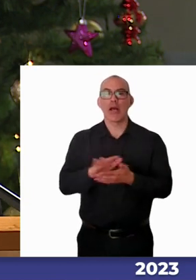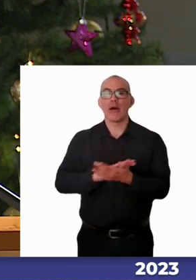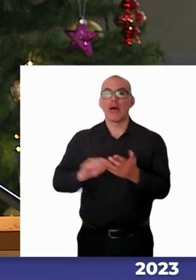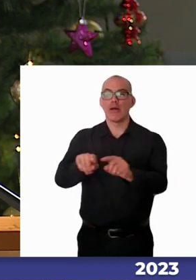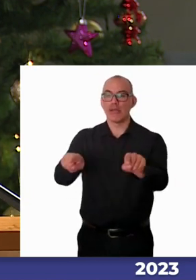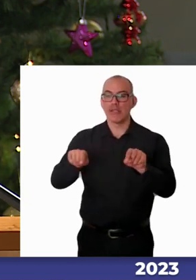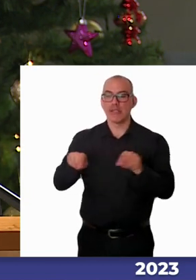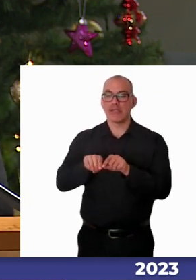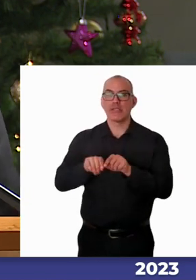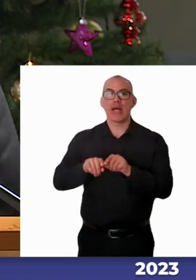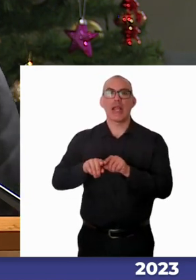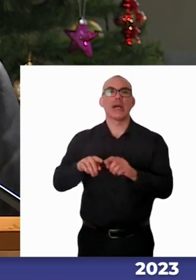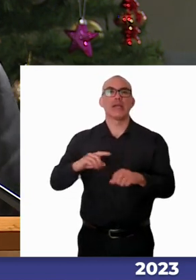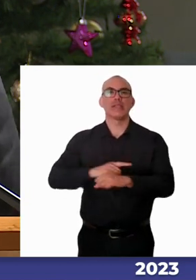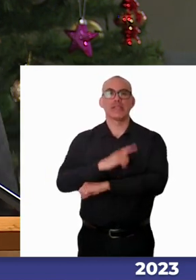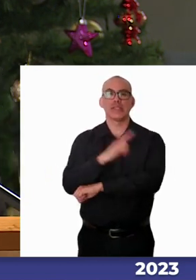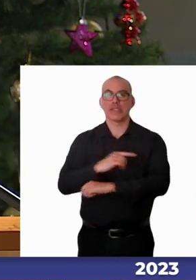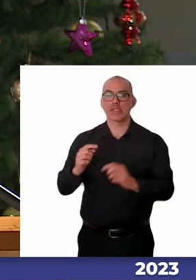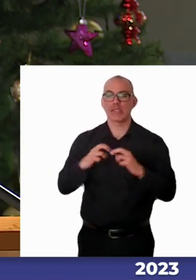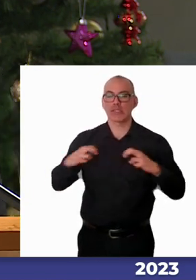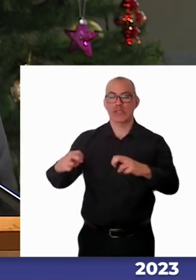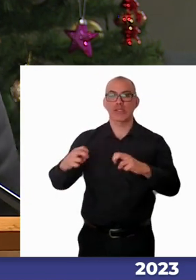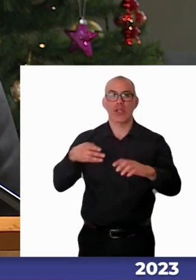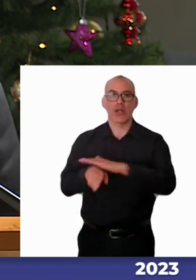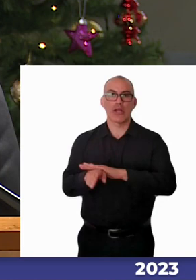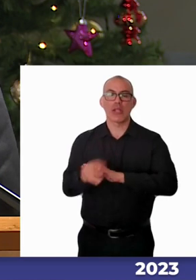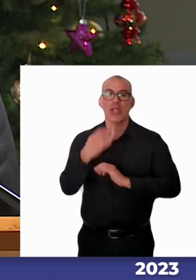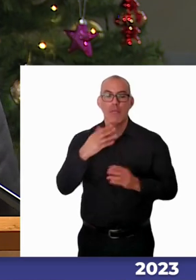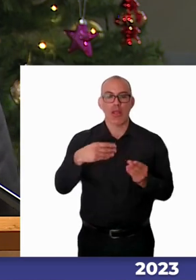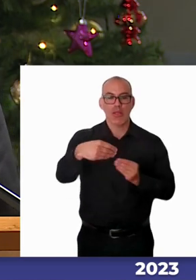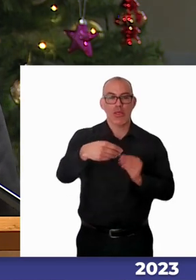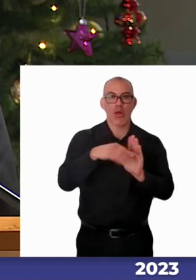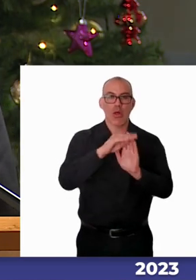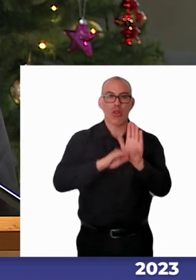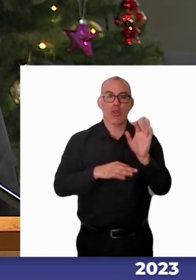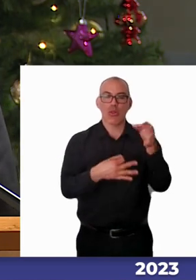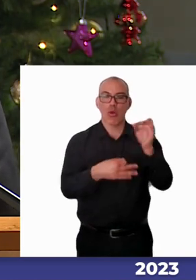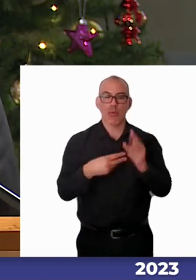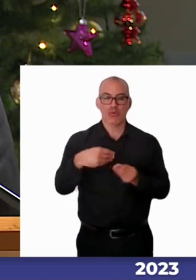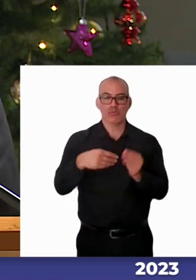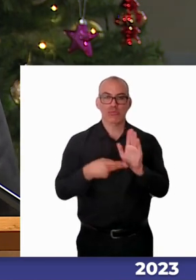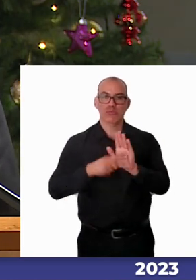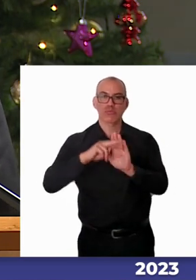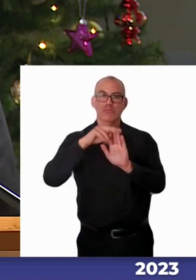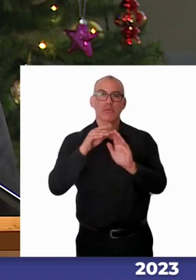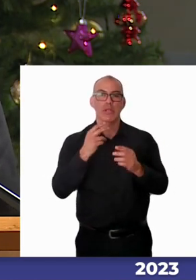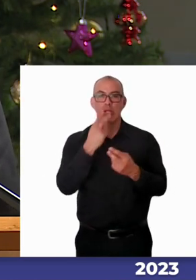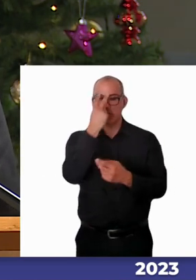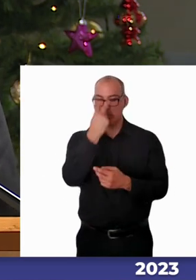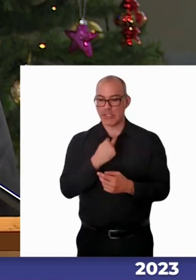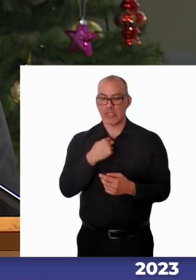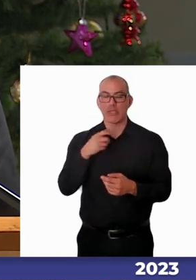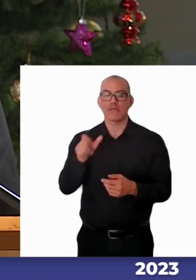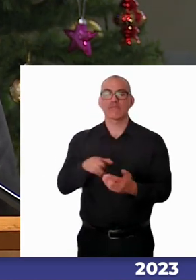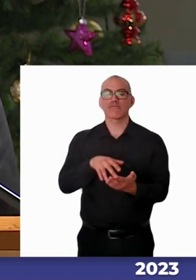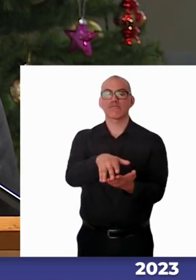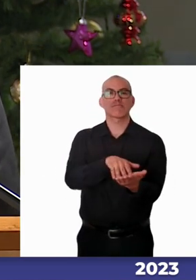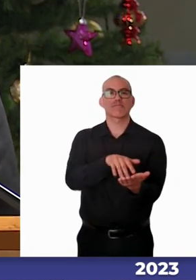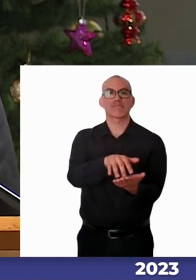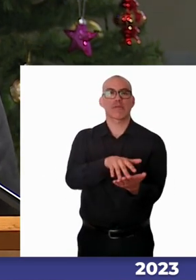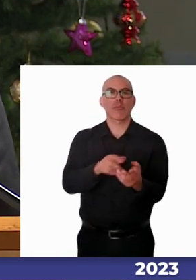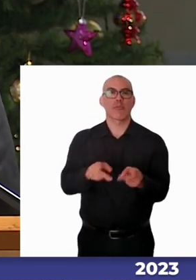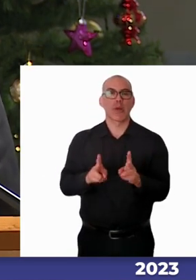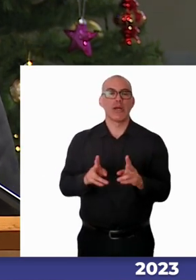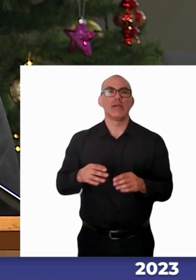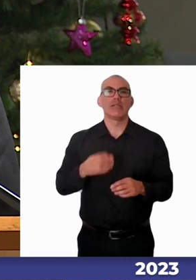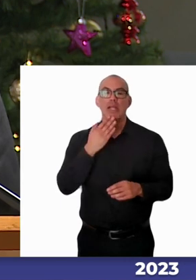y la adaptación de documentos para personas con discapacidad visual. Para ello, el Servicio del Senado cuenta con el apoyo